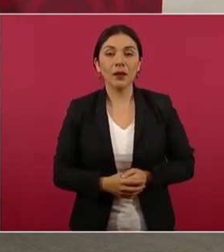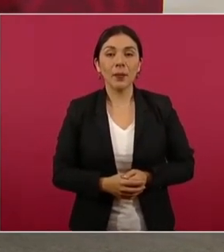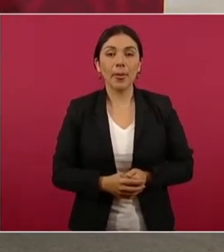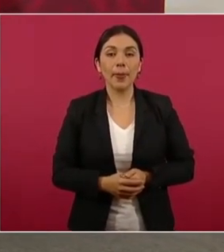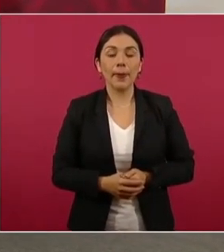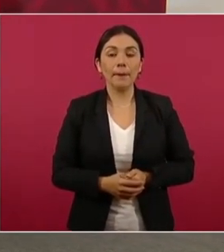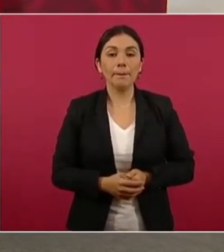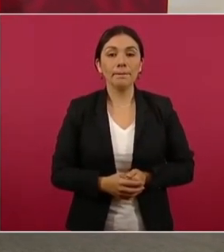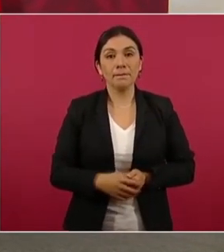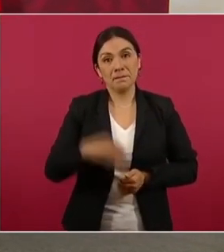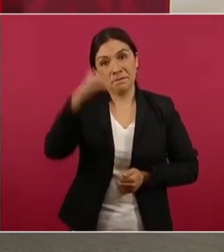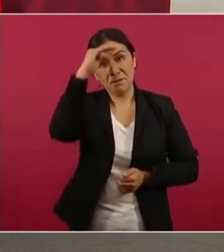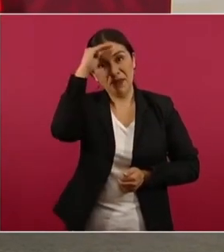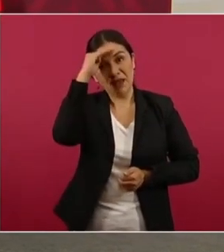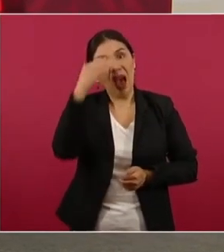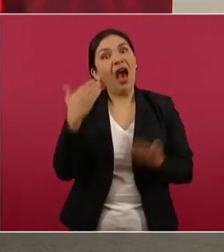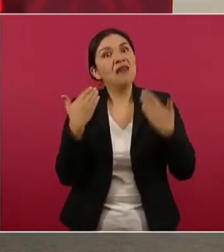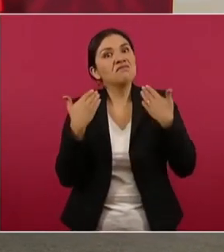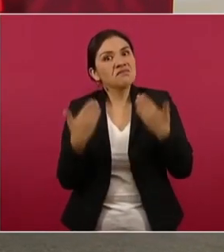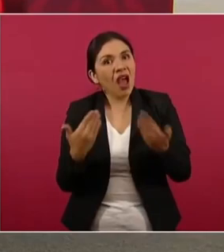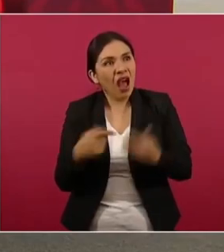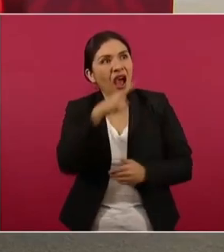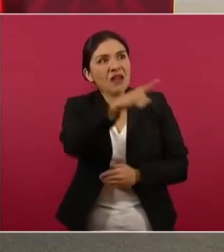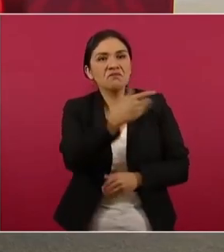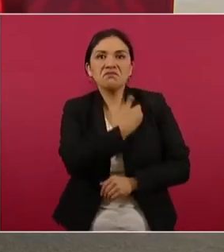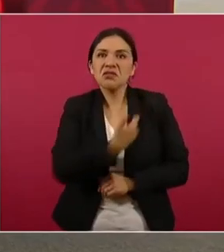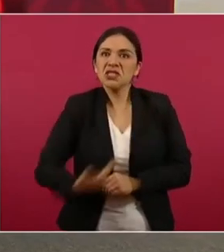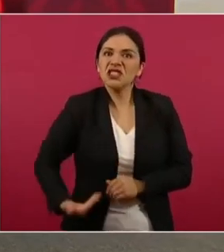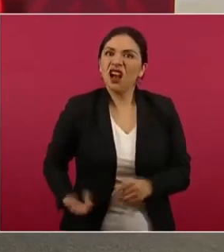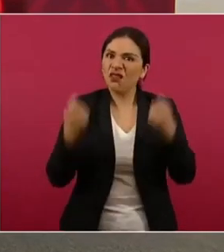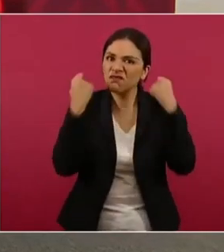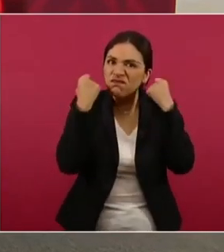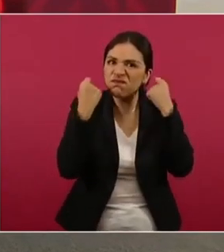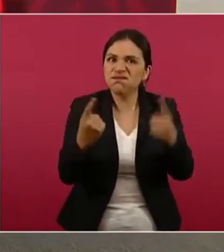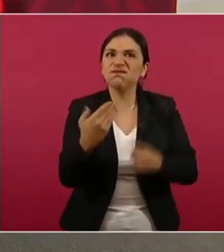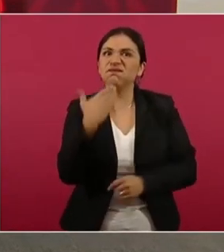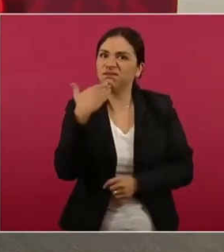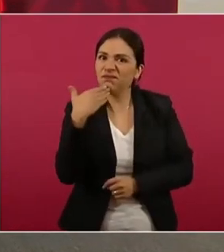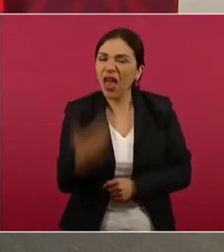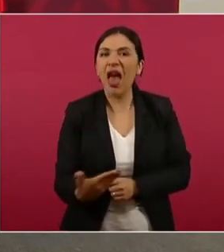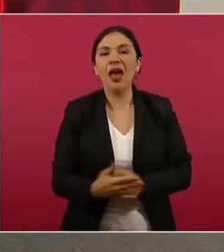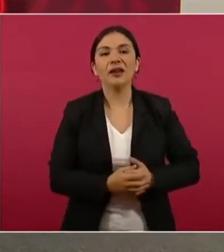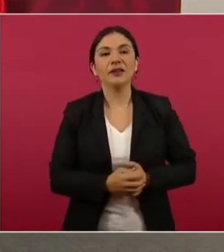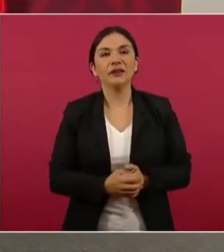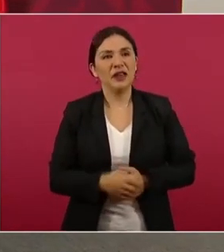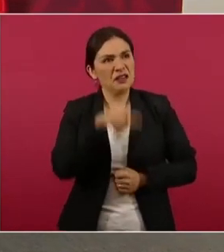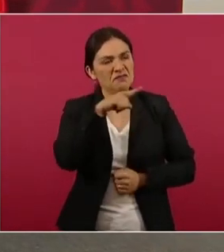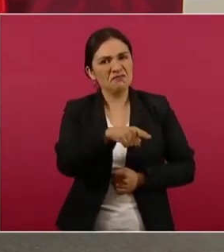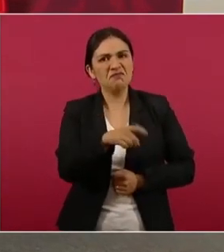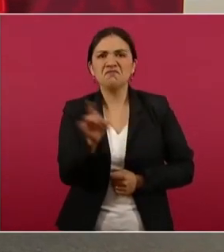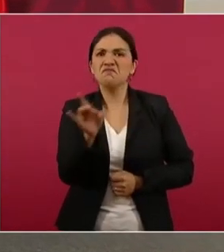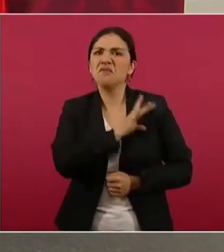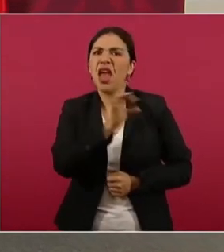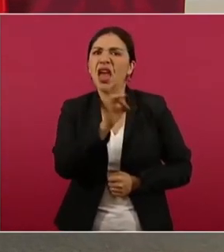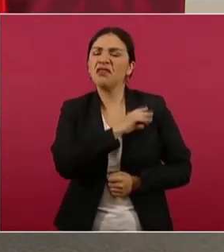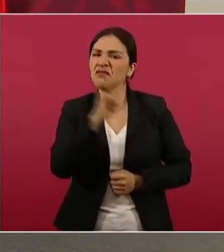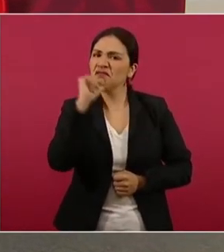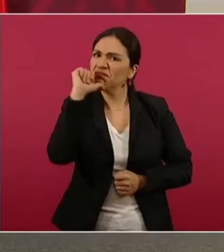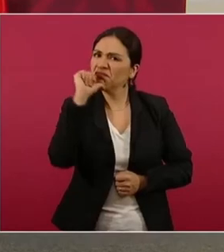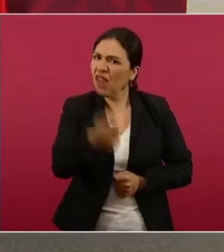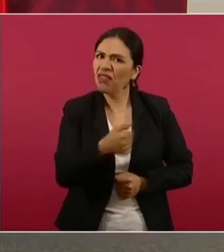ahora sí hay presidente, a este sí no le tembló la mano.